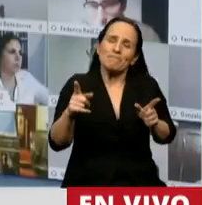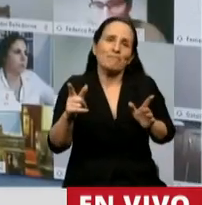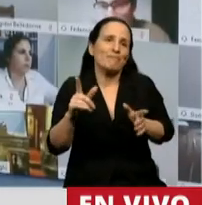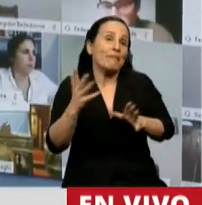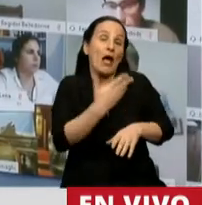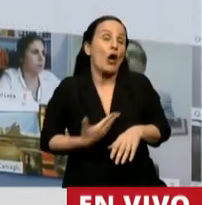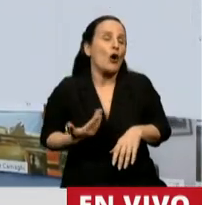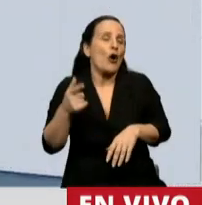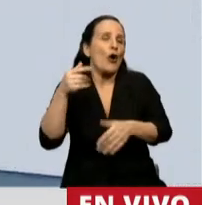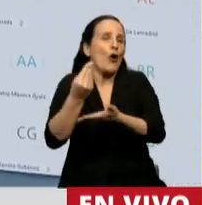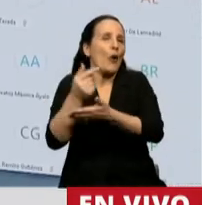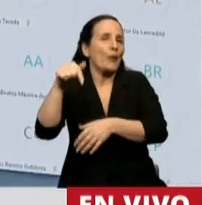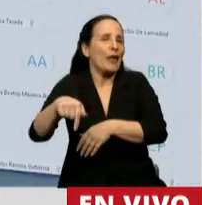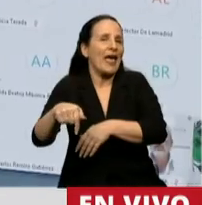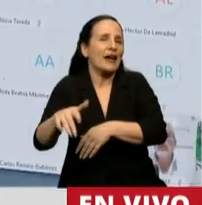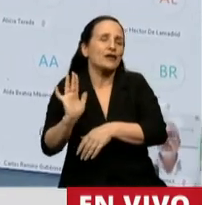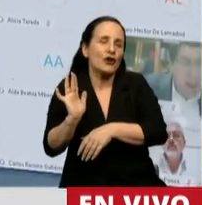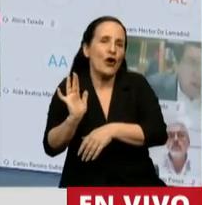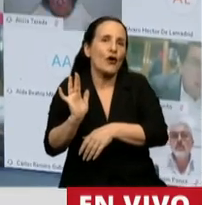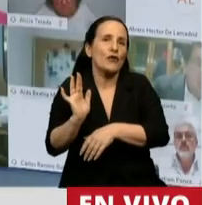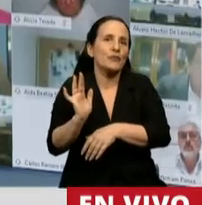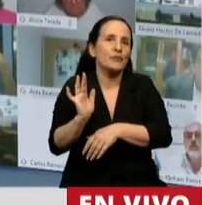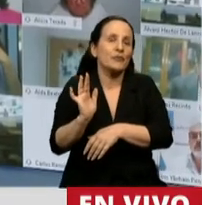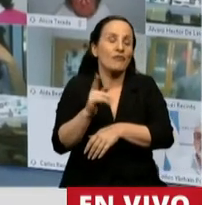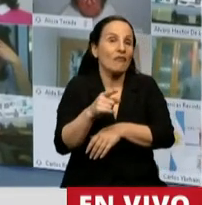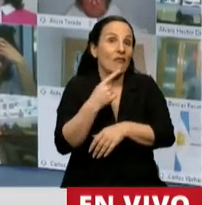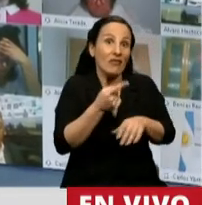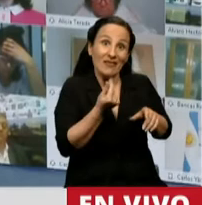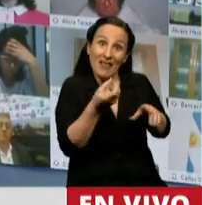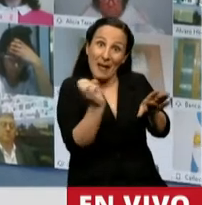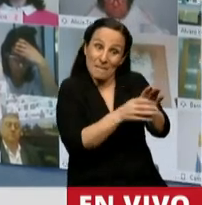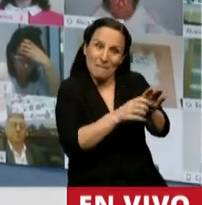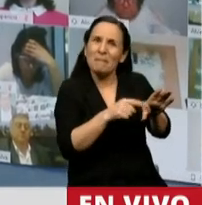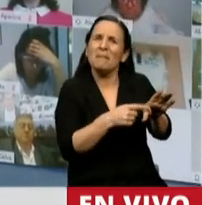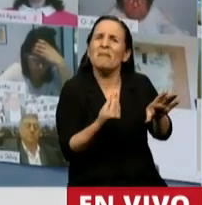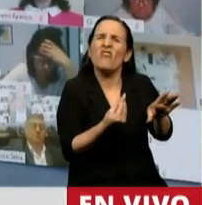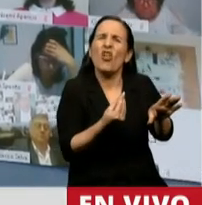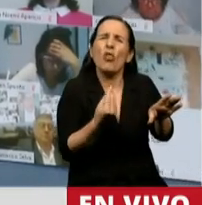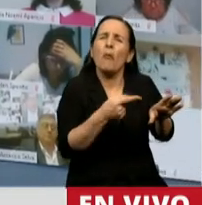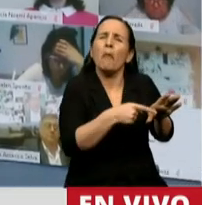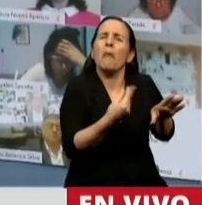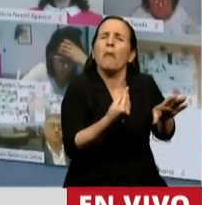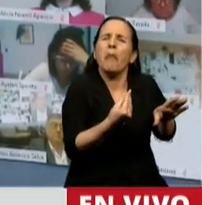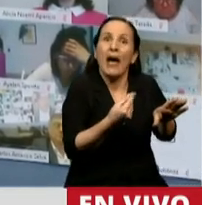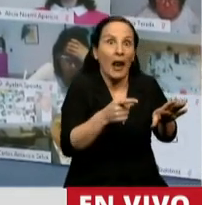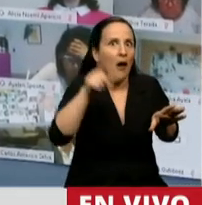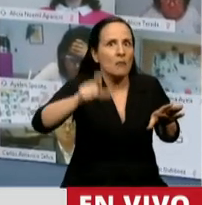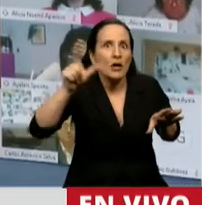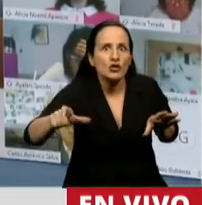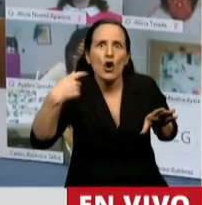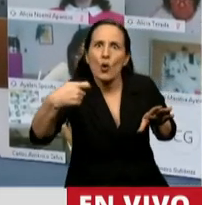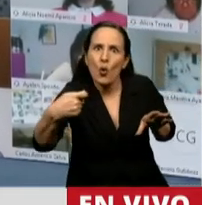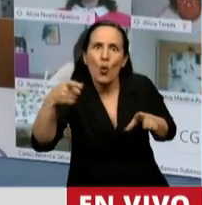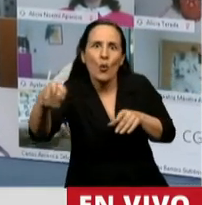establece que este fondo que garantizaba el pago de aquellos jubilados que